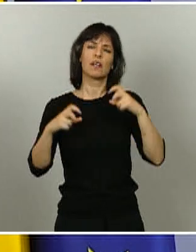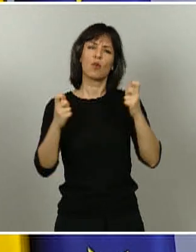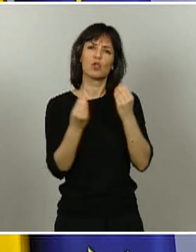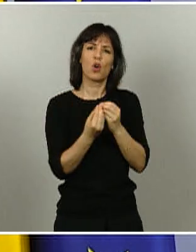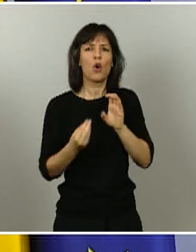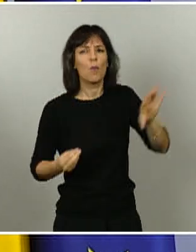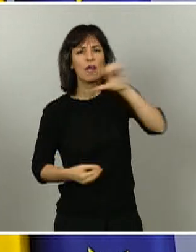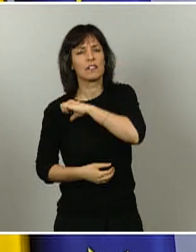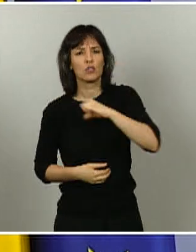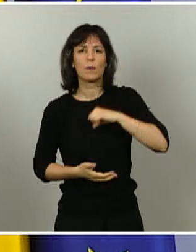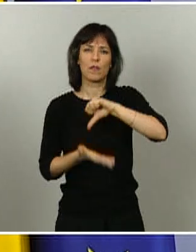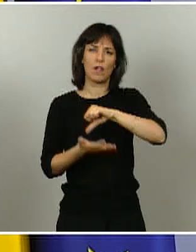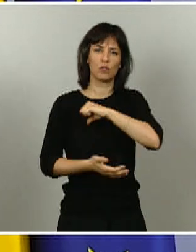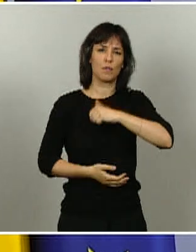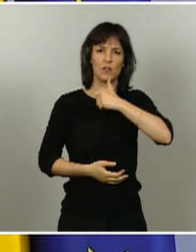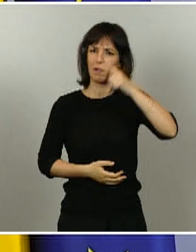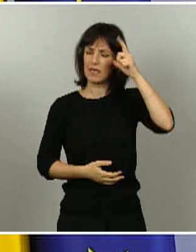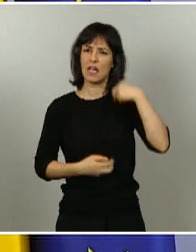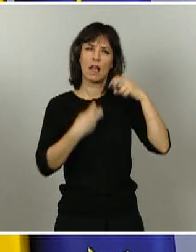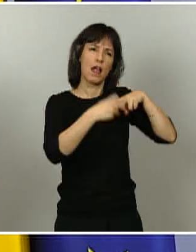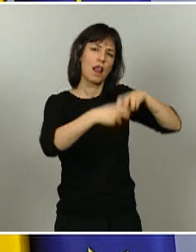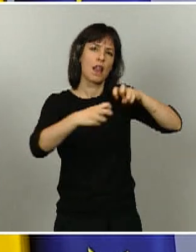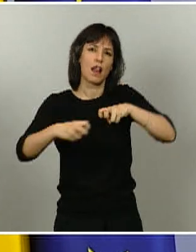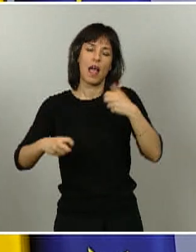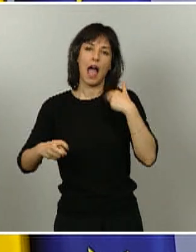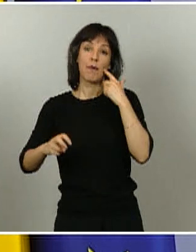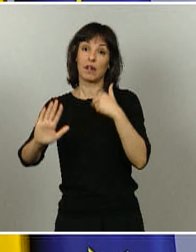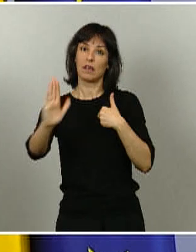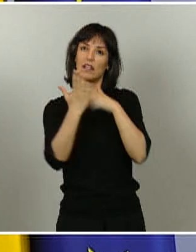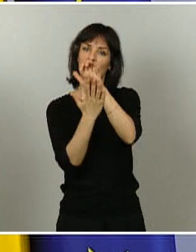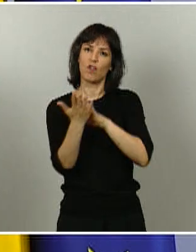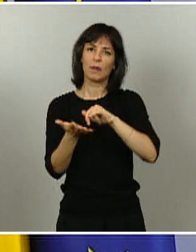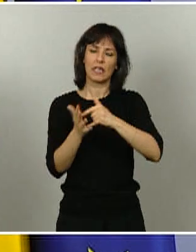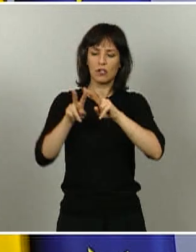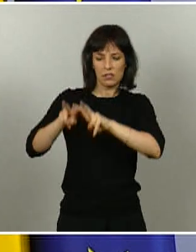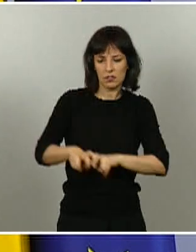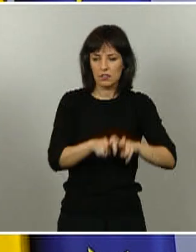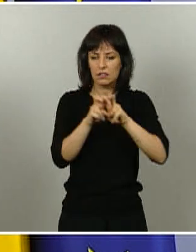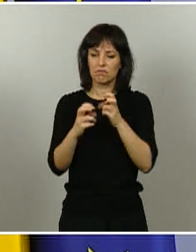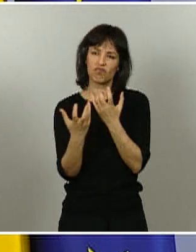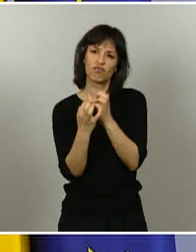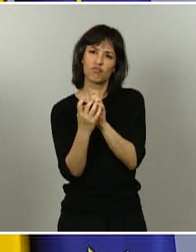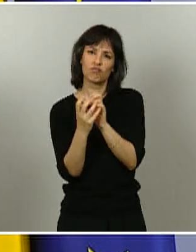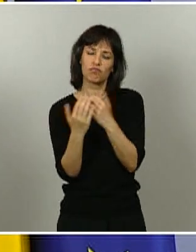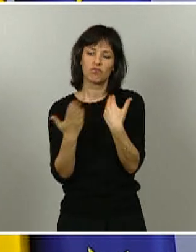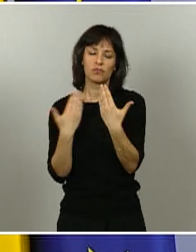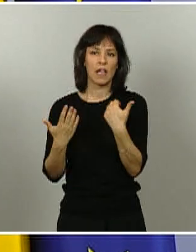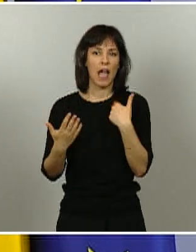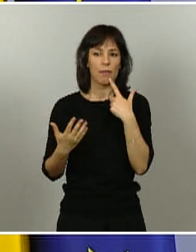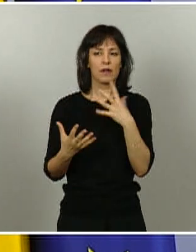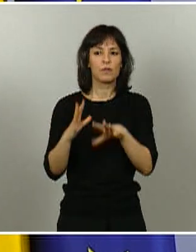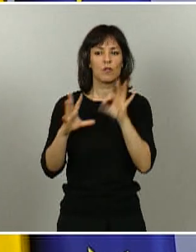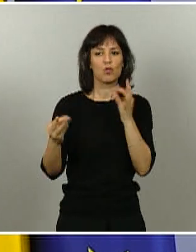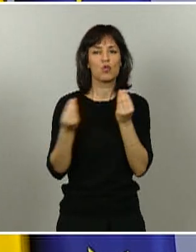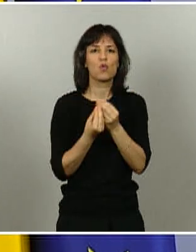Ceuta y de Medilla, para valorar estos informes técnicos y compartir la decisión en el marco de este esfuerzo de cogobernanza, de este camino de